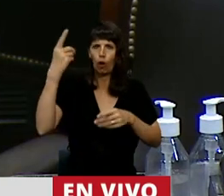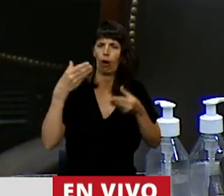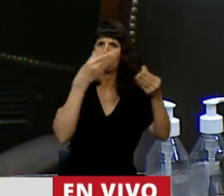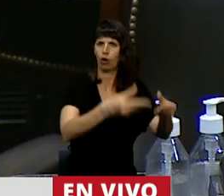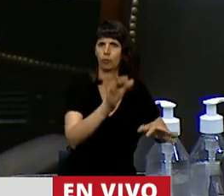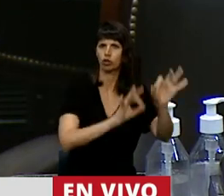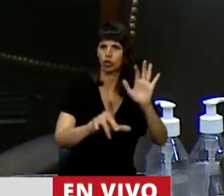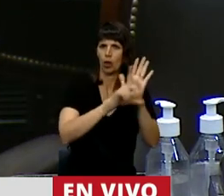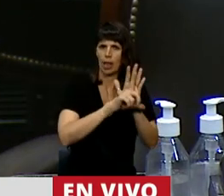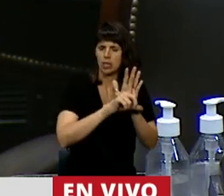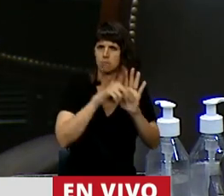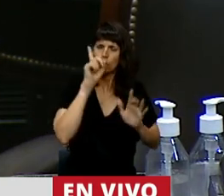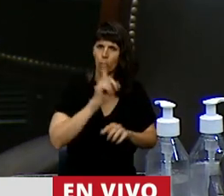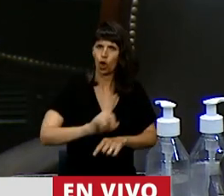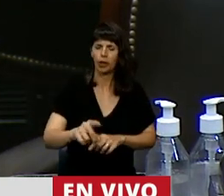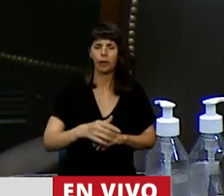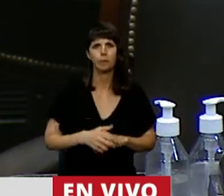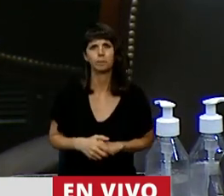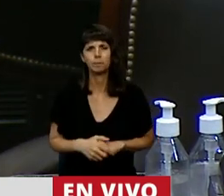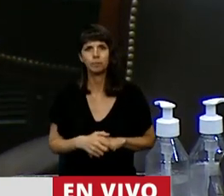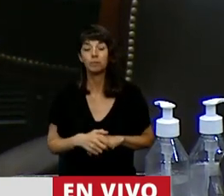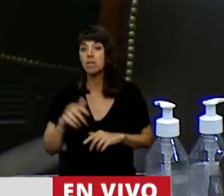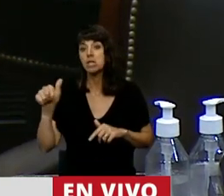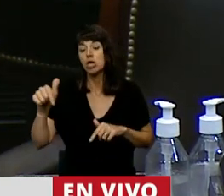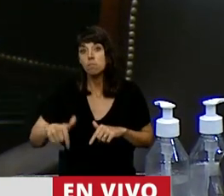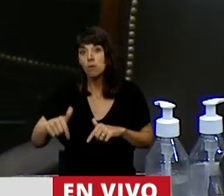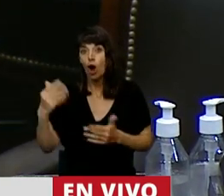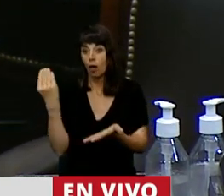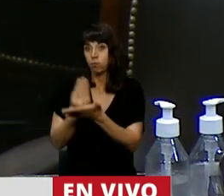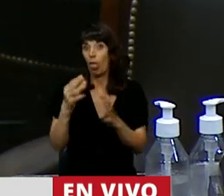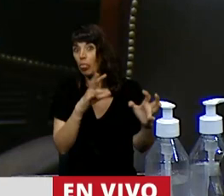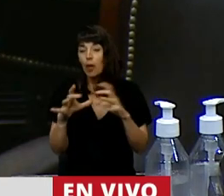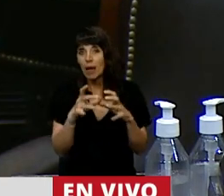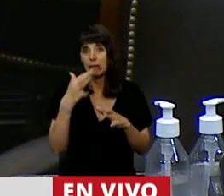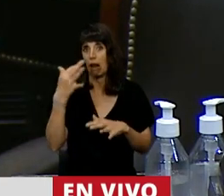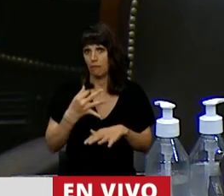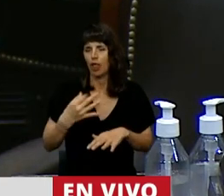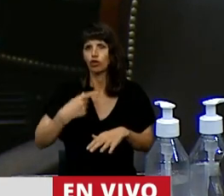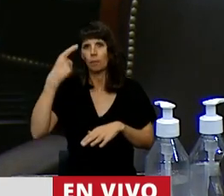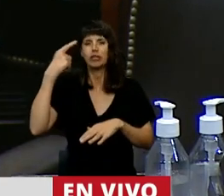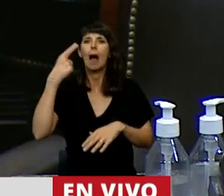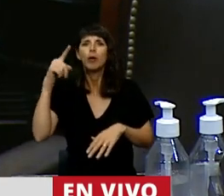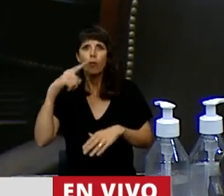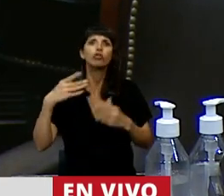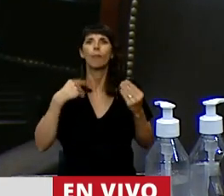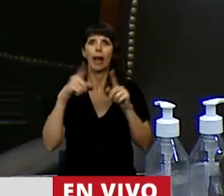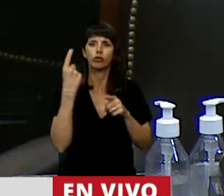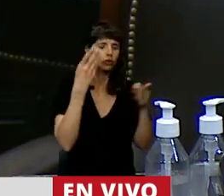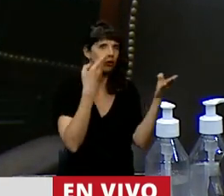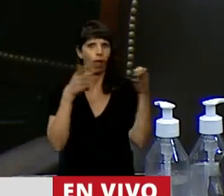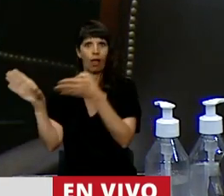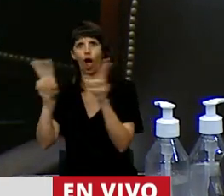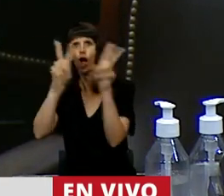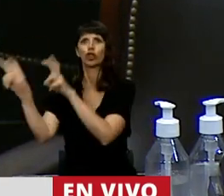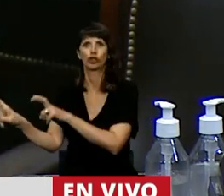acá en este momento es para desviar la atención de los verdaderos problemas que tiene la Argentina. Este gobierno